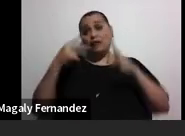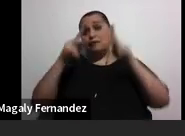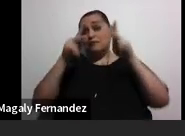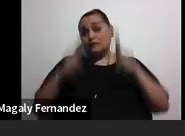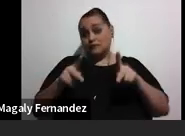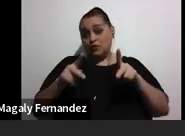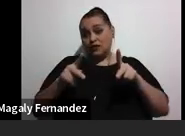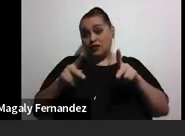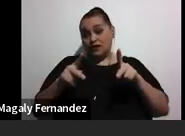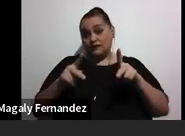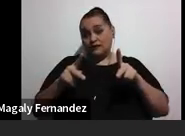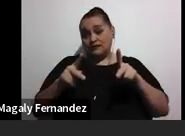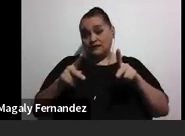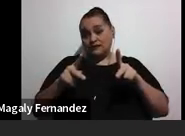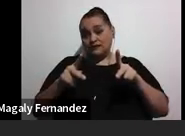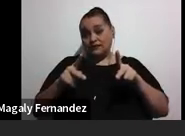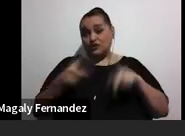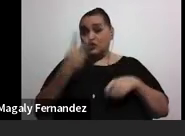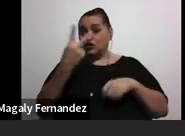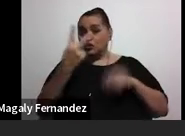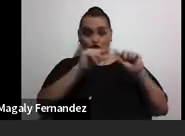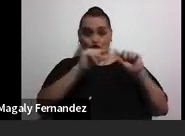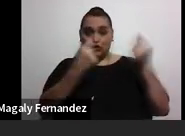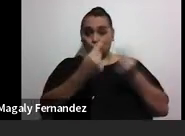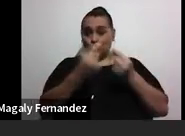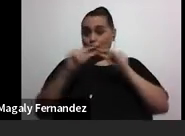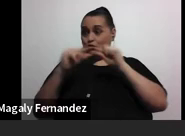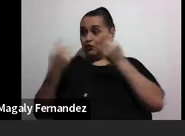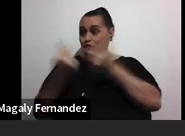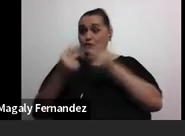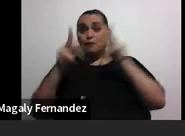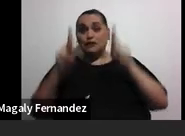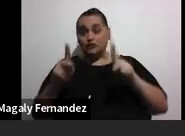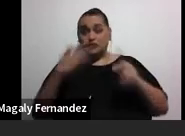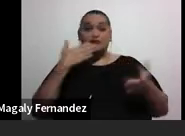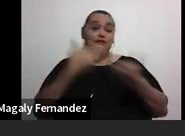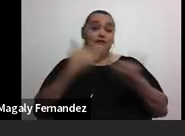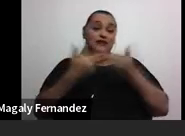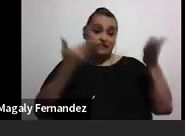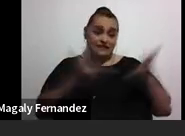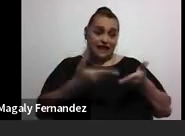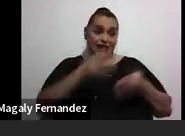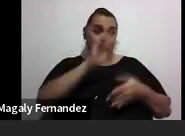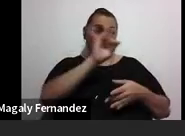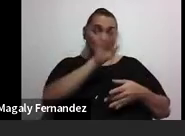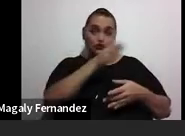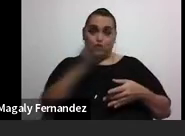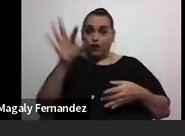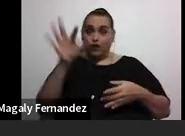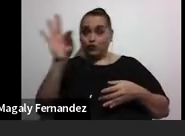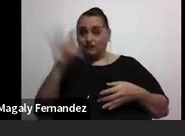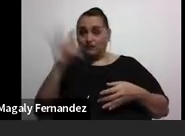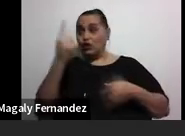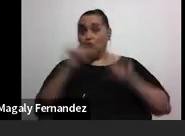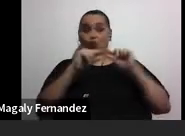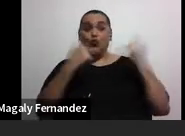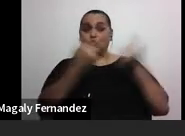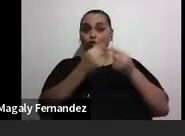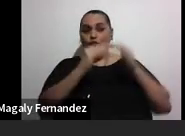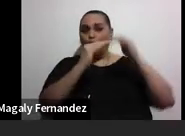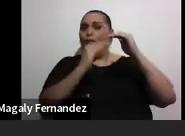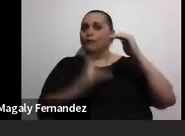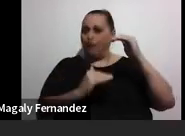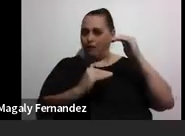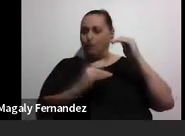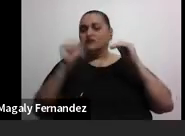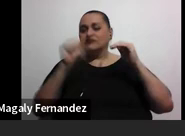qué curioso. Hay como dos grupos. Un grupo de personas que tienen un bienestar de ocho a nueve. Y hay un grupo que sí lo tiene muy abajito. O